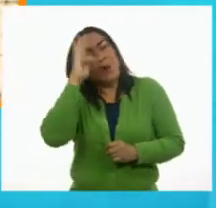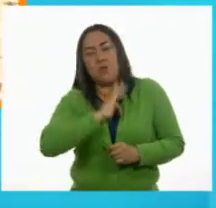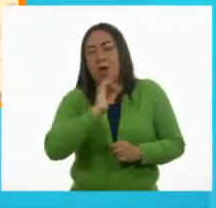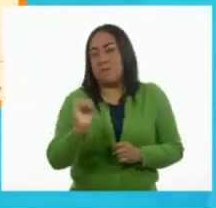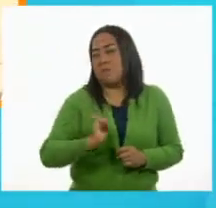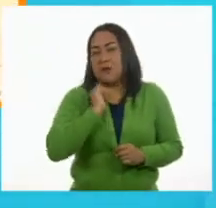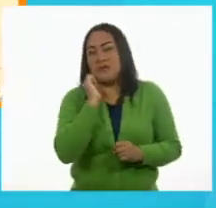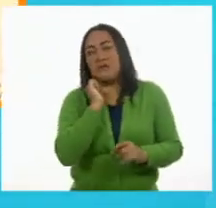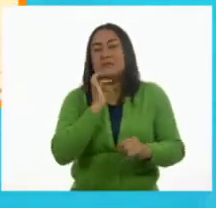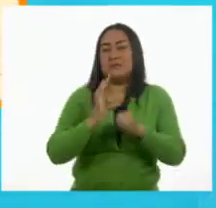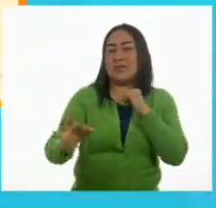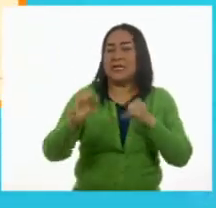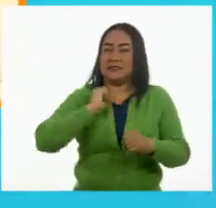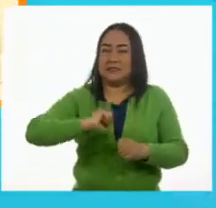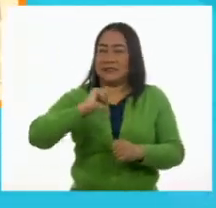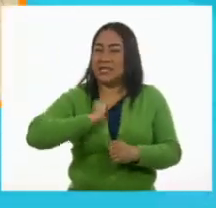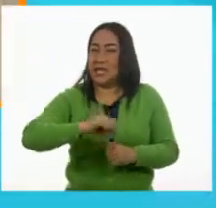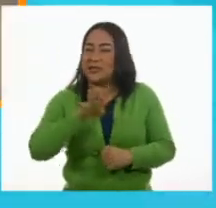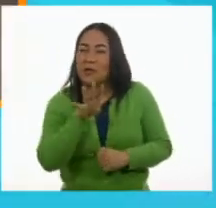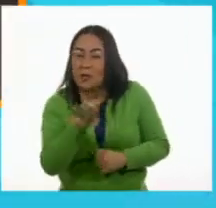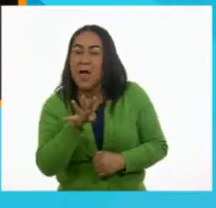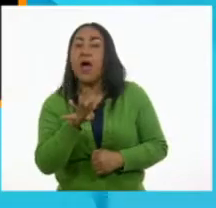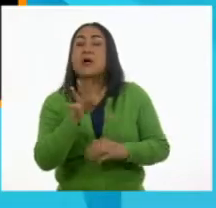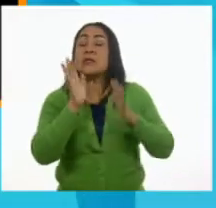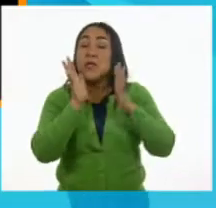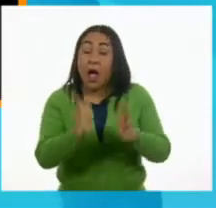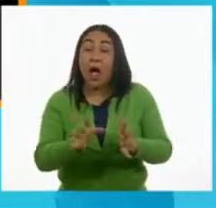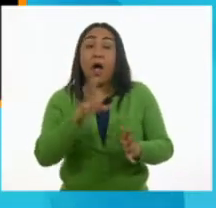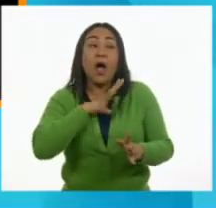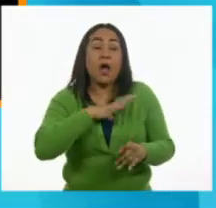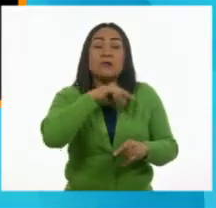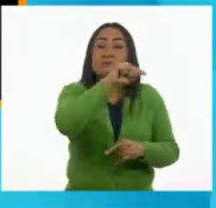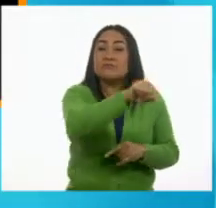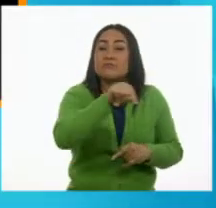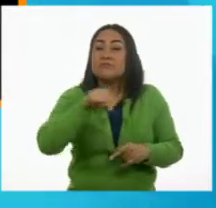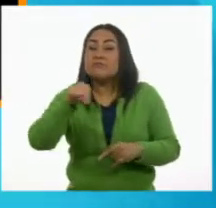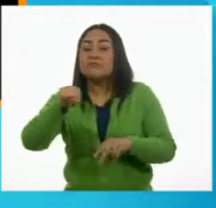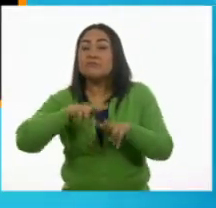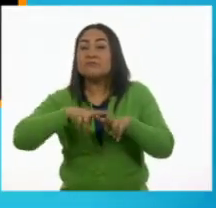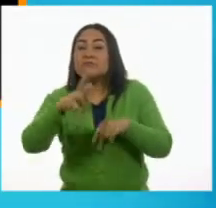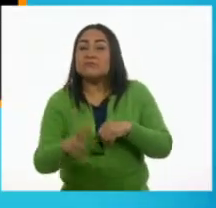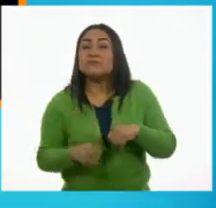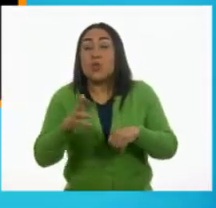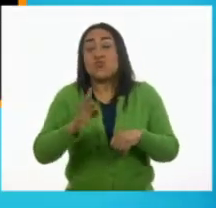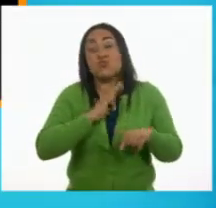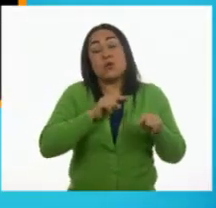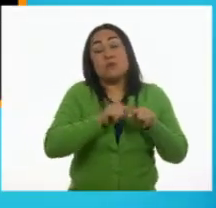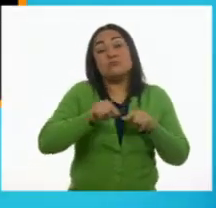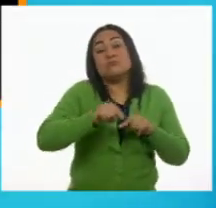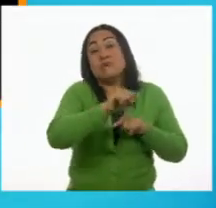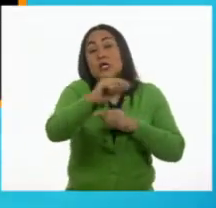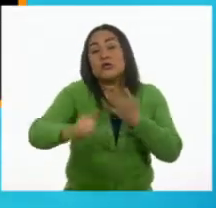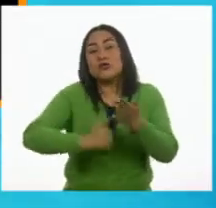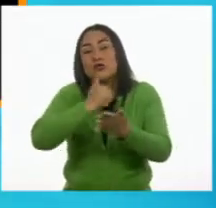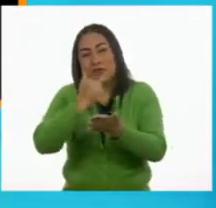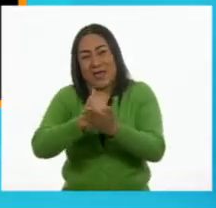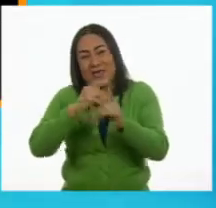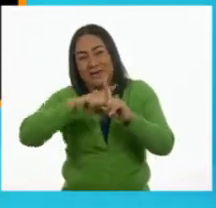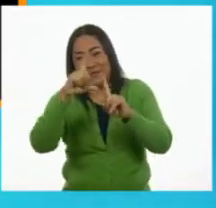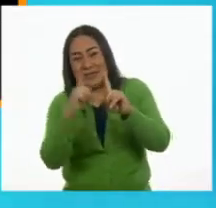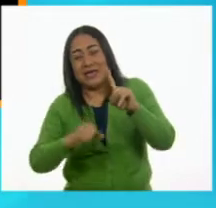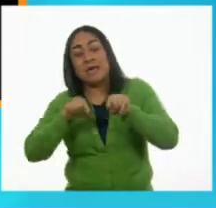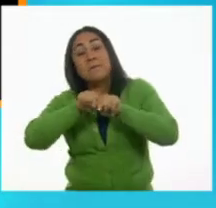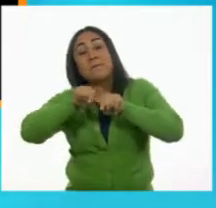para finales del siglo XIX ya existían varias líneas de ferrocarril para viajar a diferentes ciudades del interior